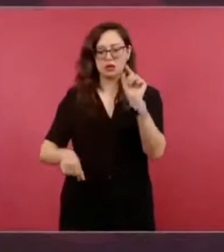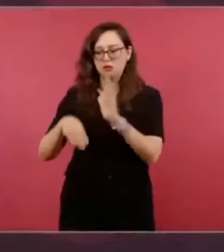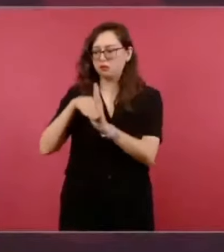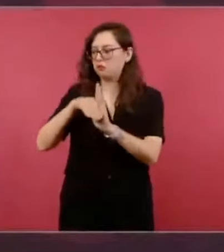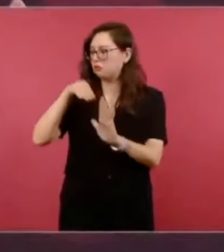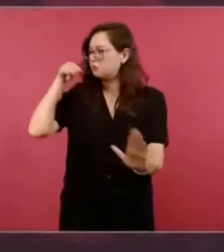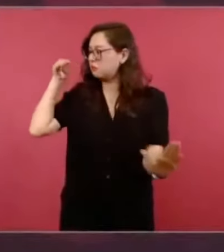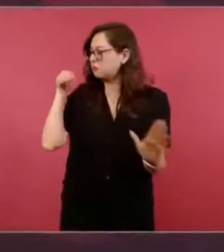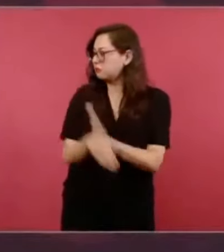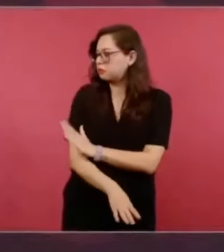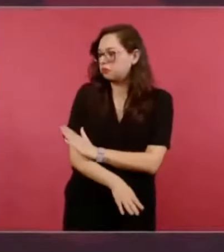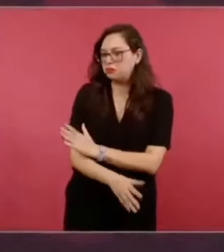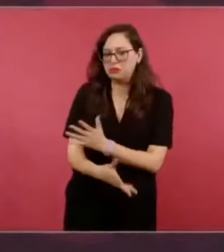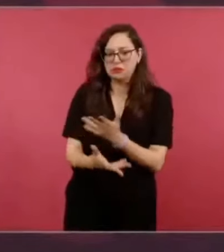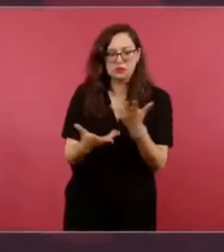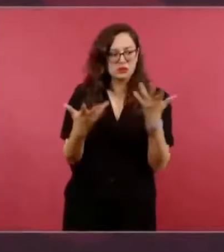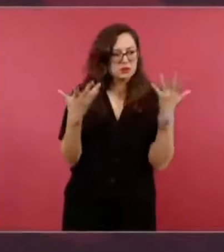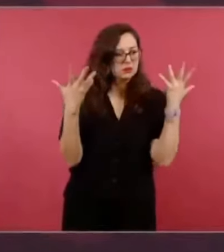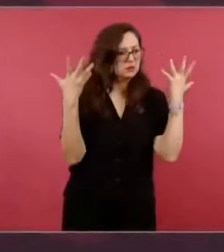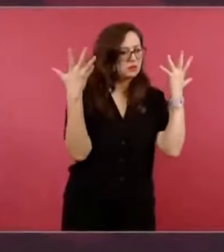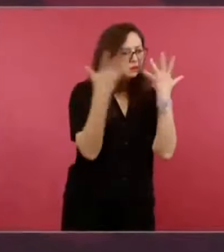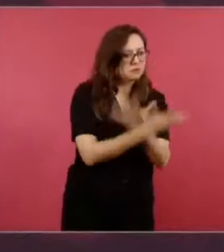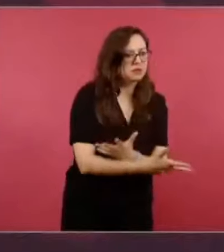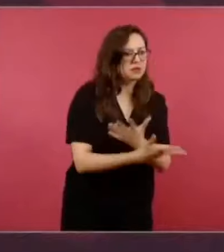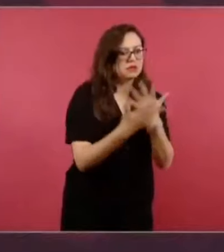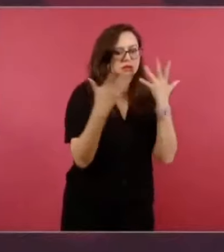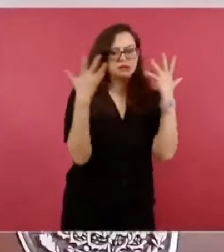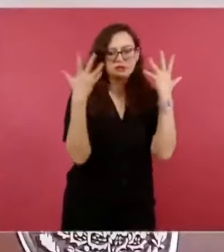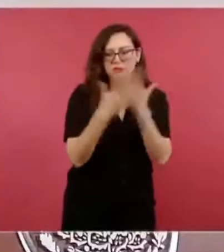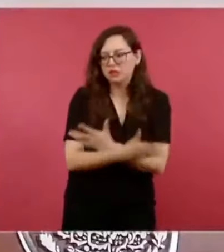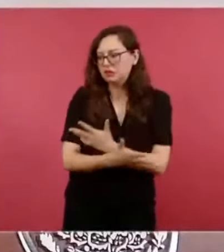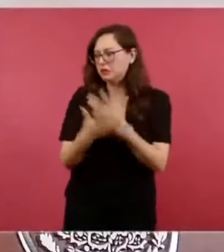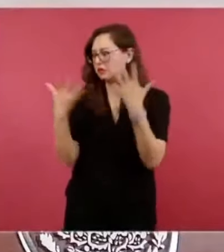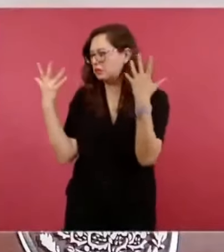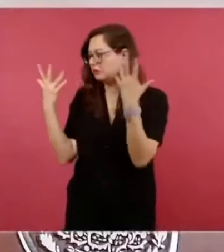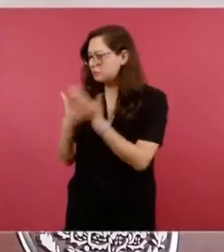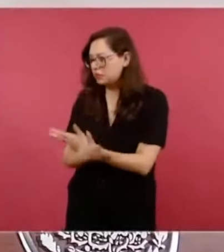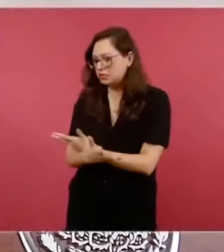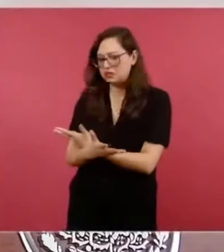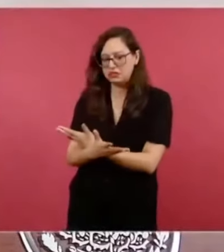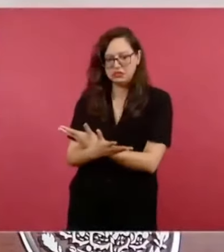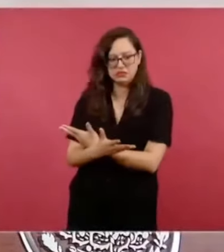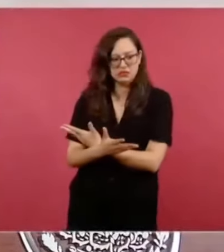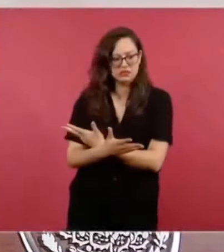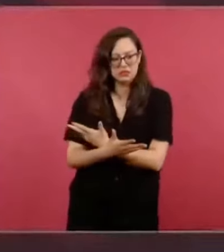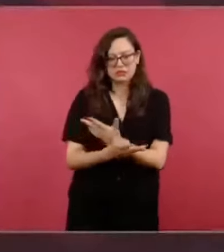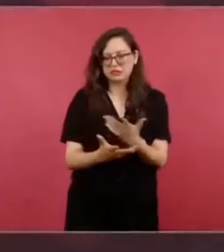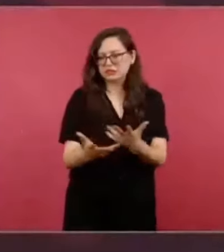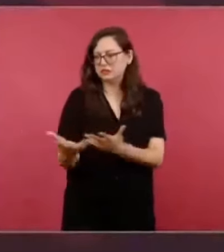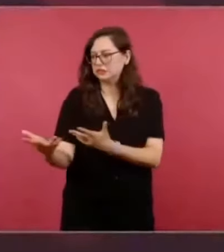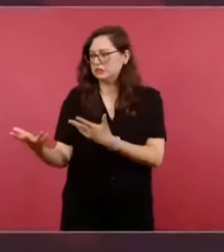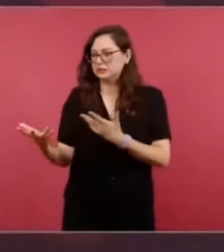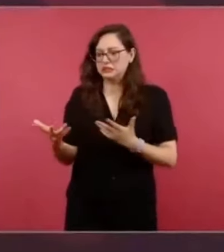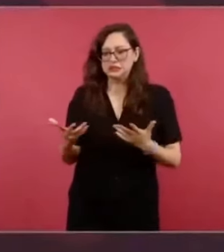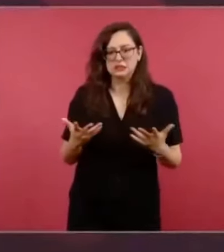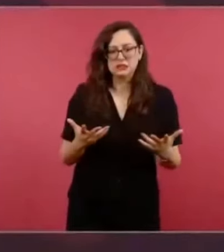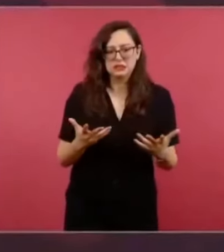en las Fuerzas Armadas, que además tuve la suerte